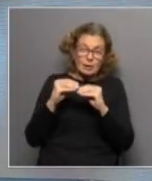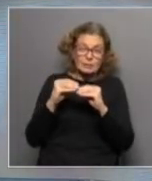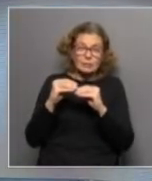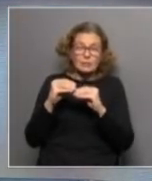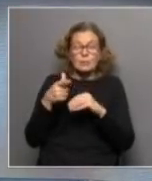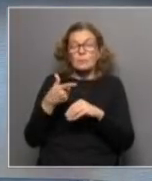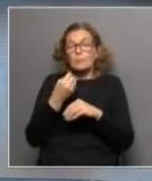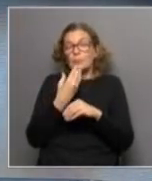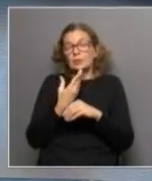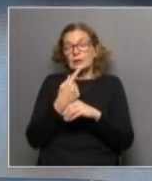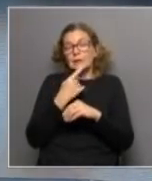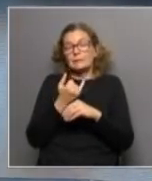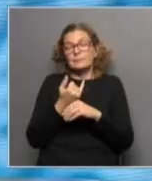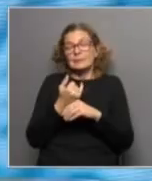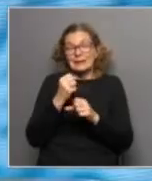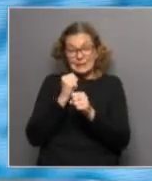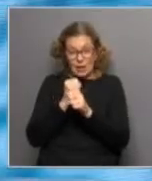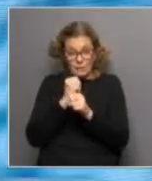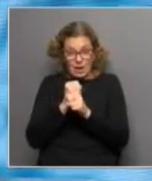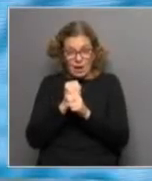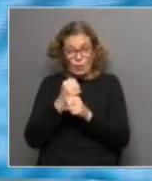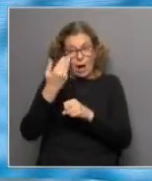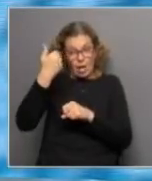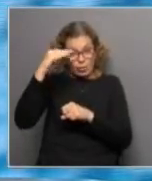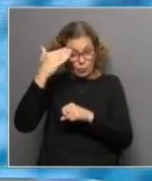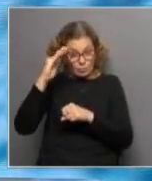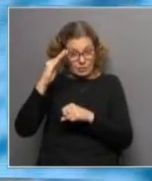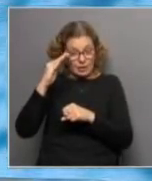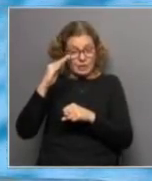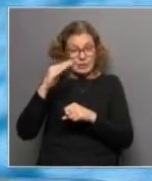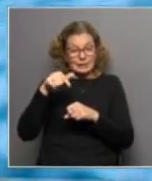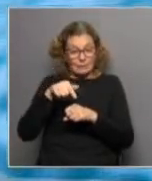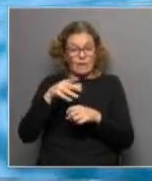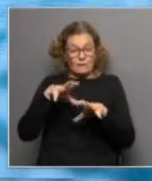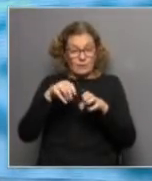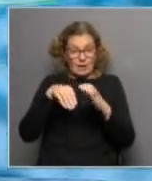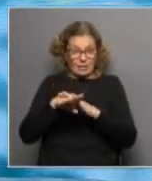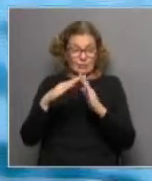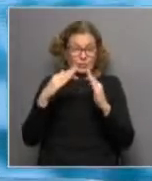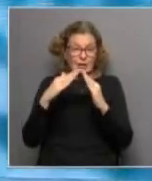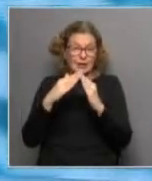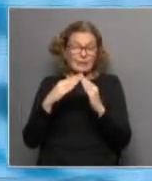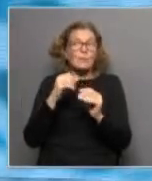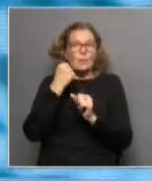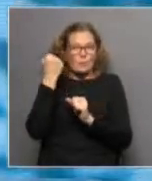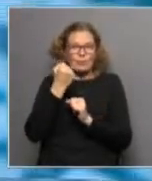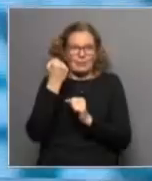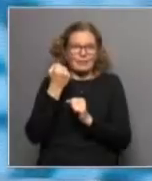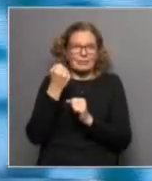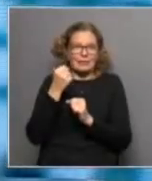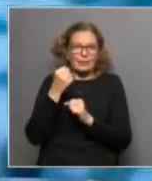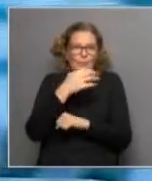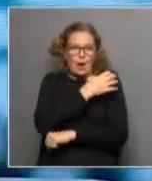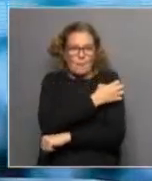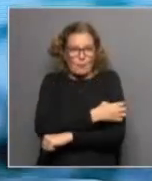efectivamente el empleo de los adultos y las adultas que están en los hogares influye muy fuertemente sobre